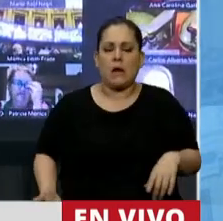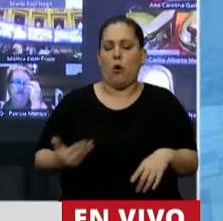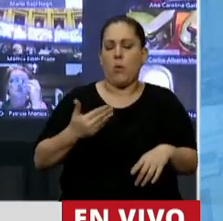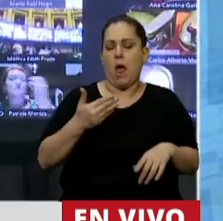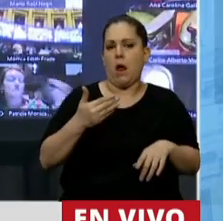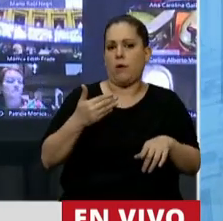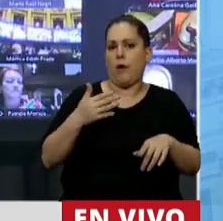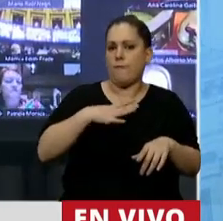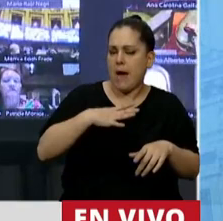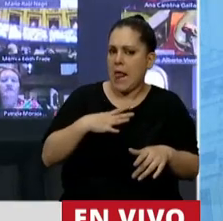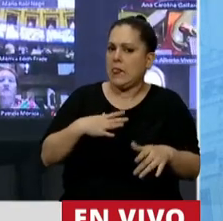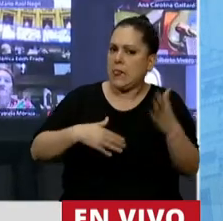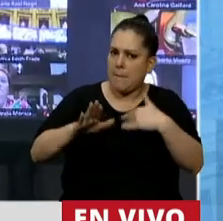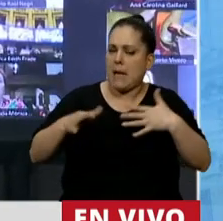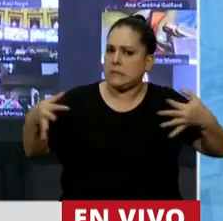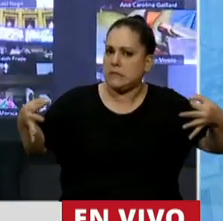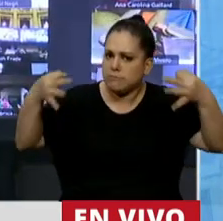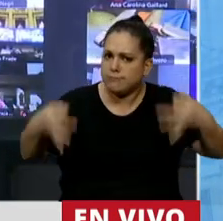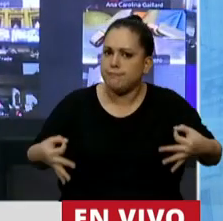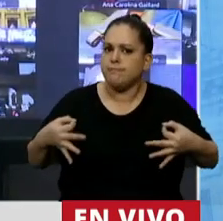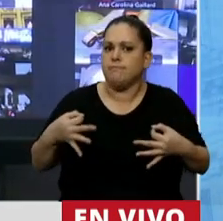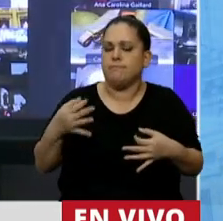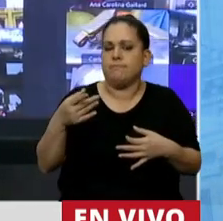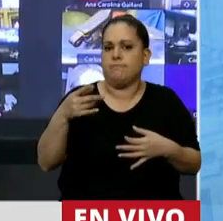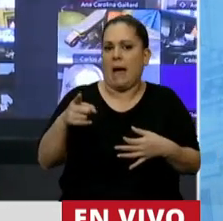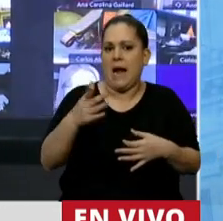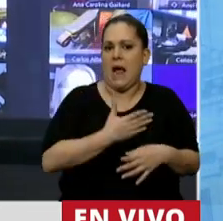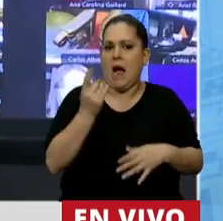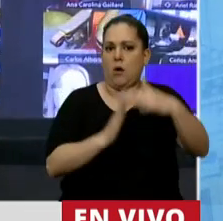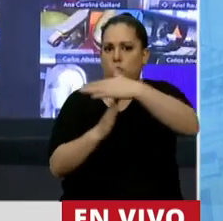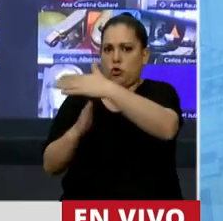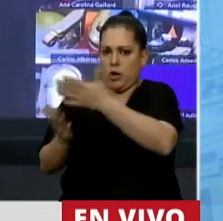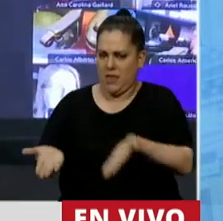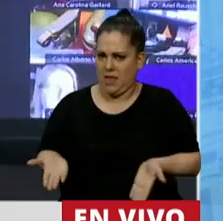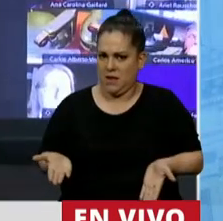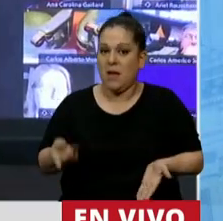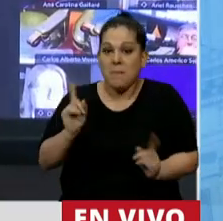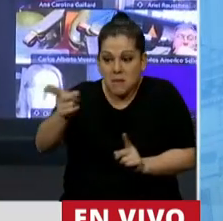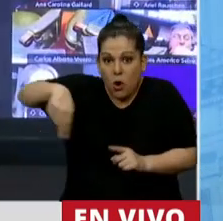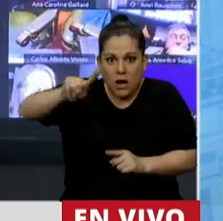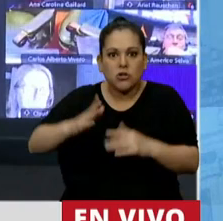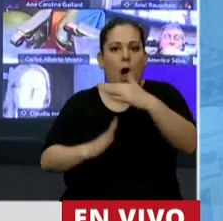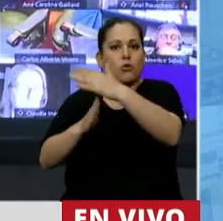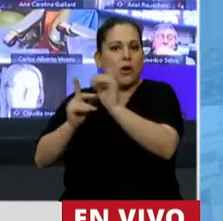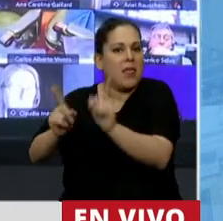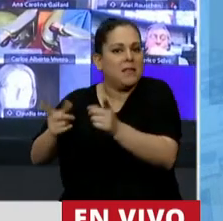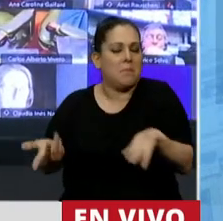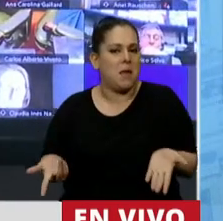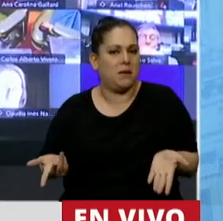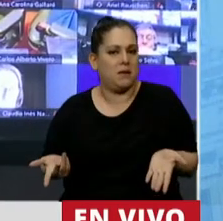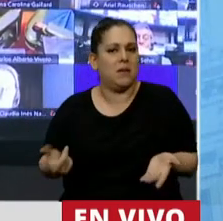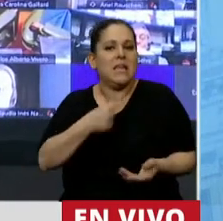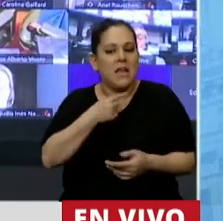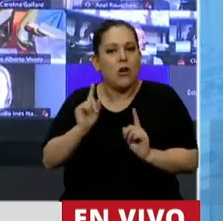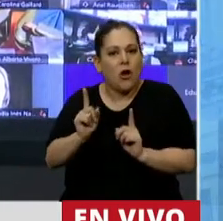que falta un compromiso con la nación de la clase dirigente. Pues ellos también son la clase dirigente de la Argentina. Quiero